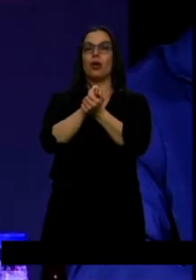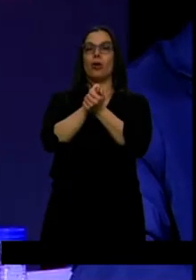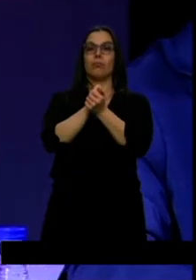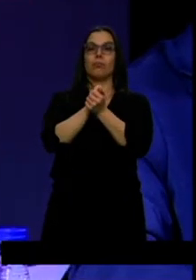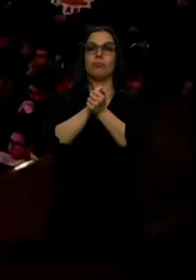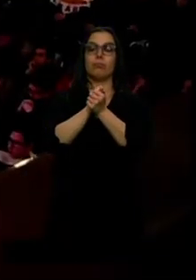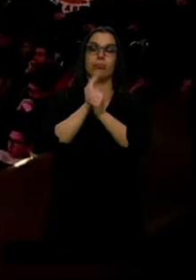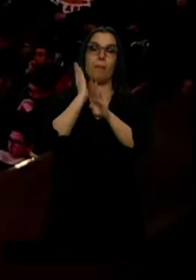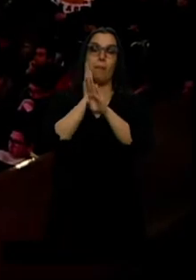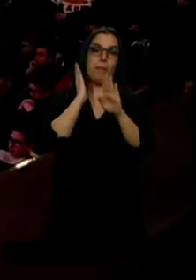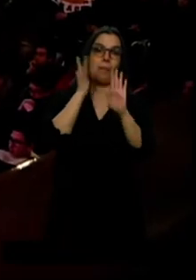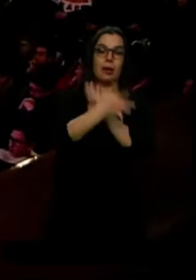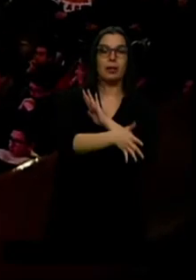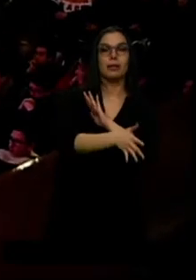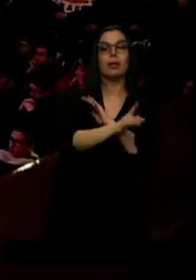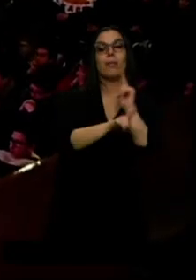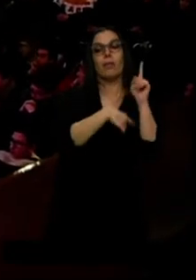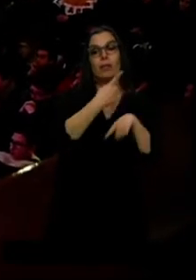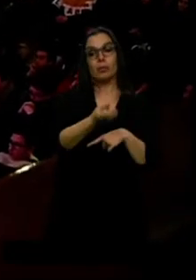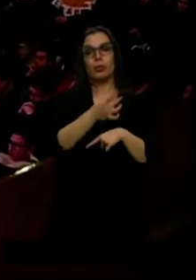petición de su derogación, que aún se tramita.